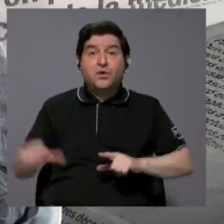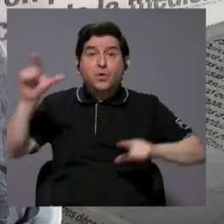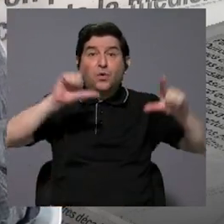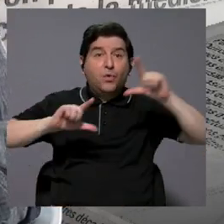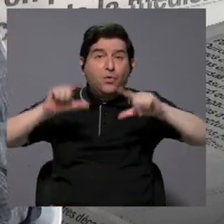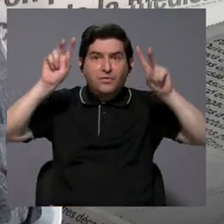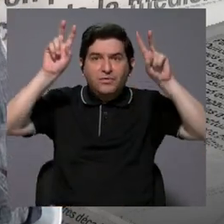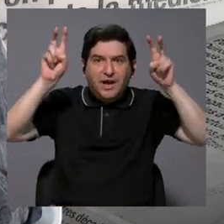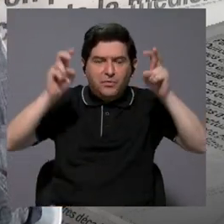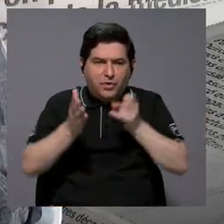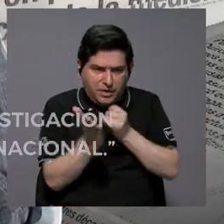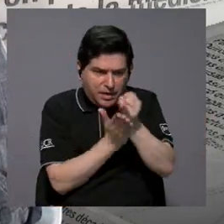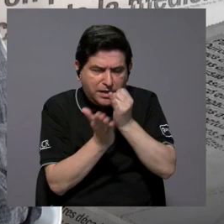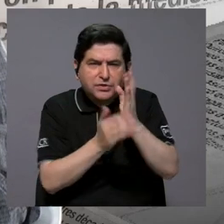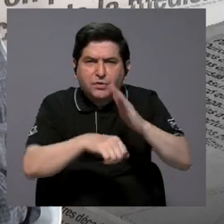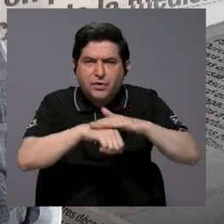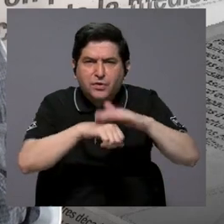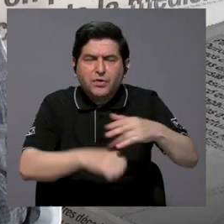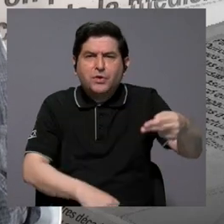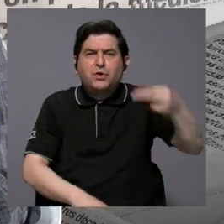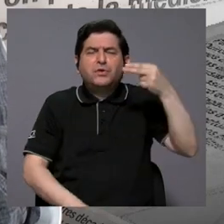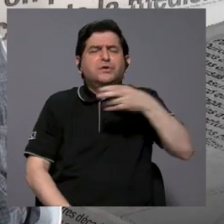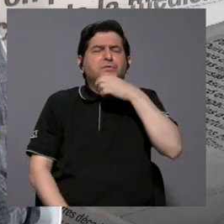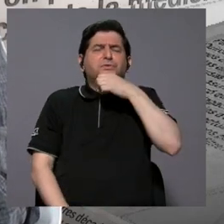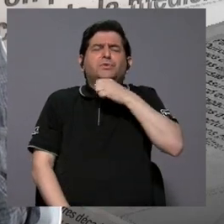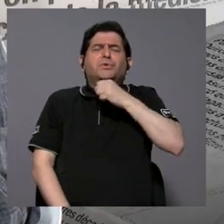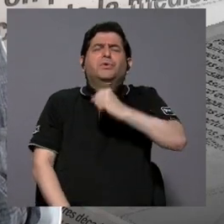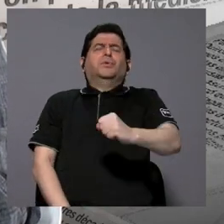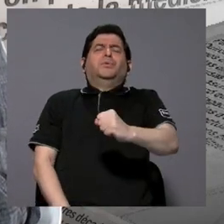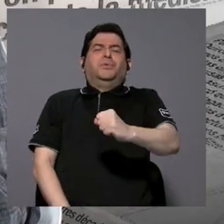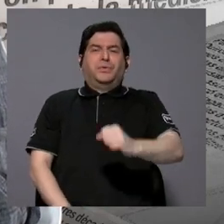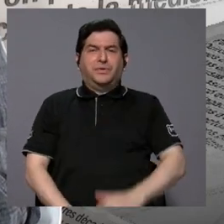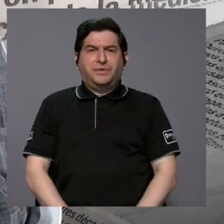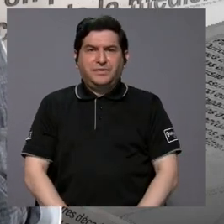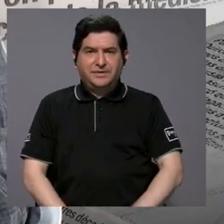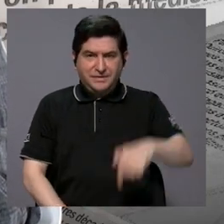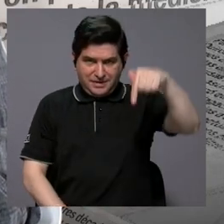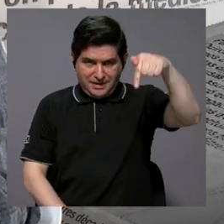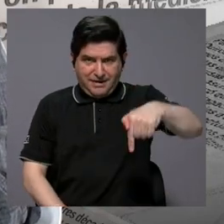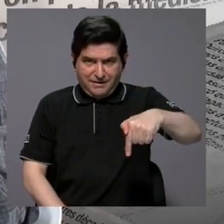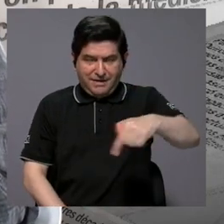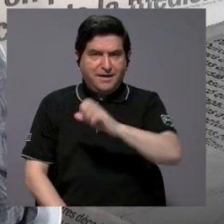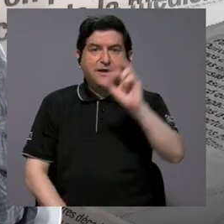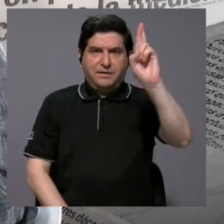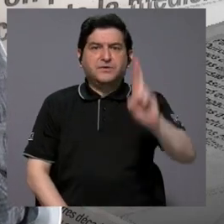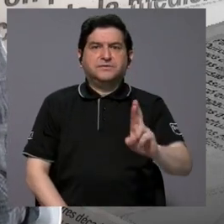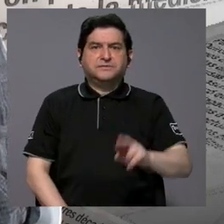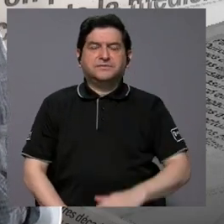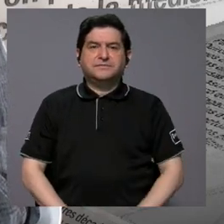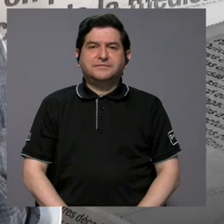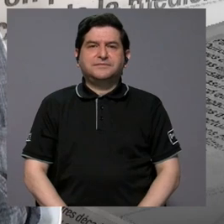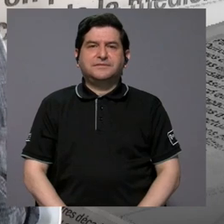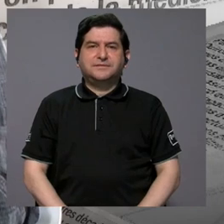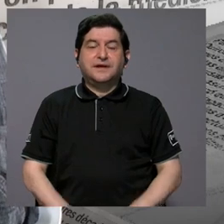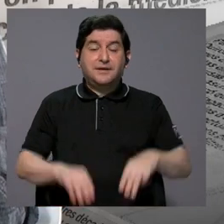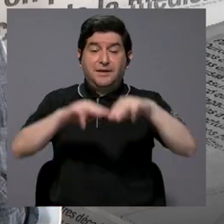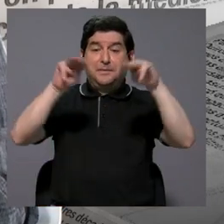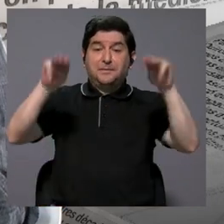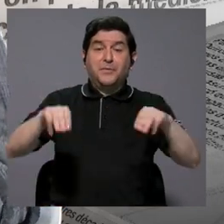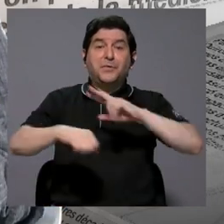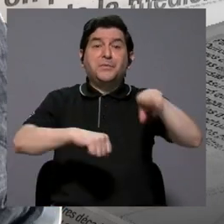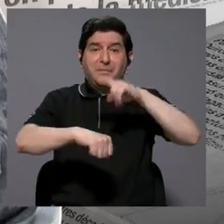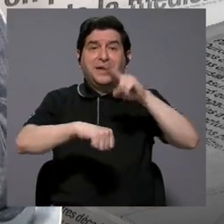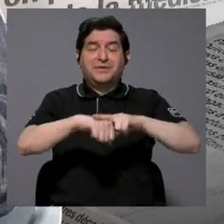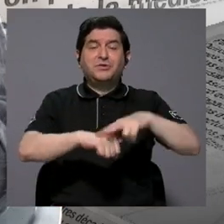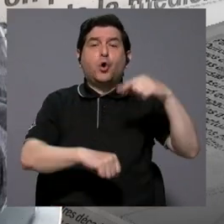sobre la historia antigua de Costa Rica en el Monumento Nacional